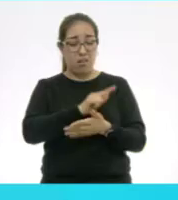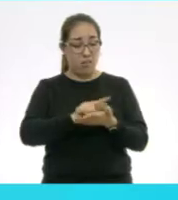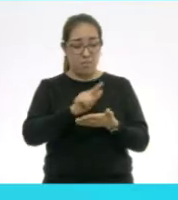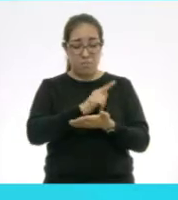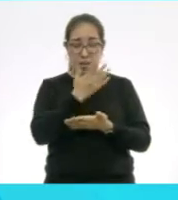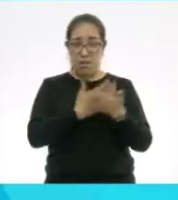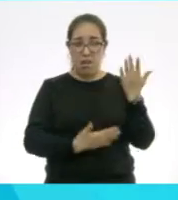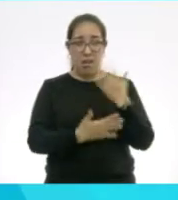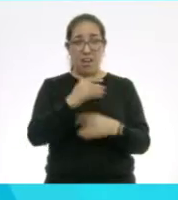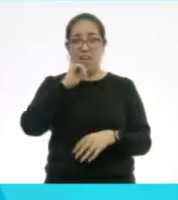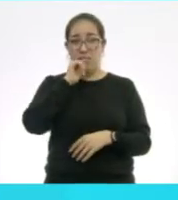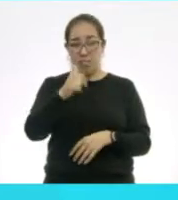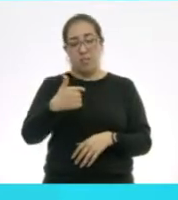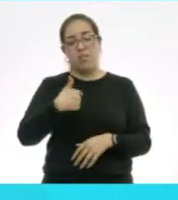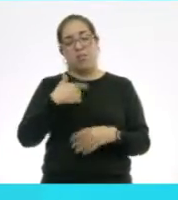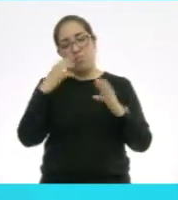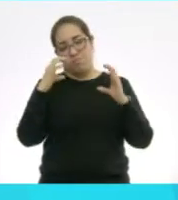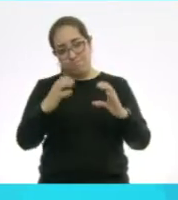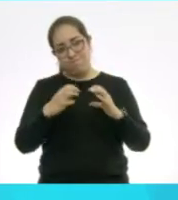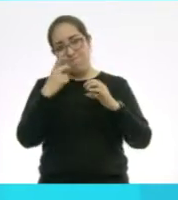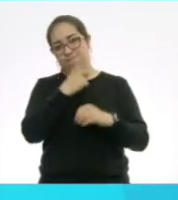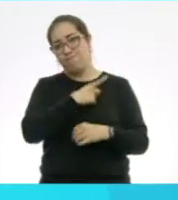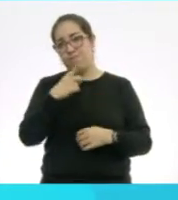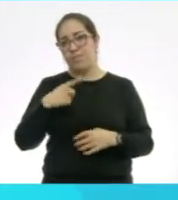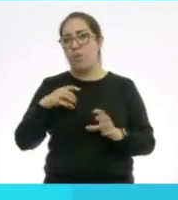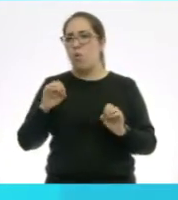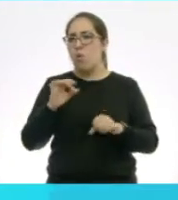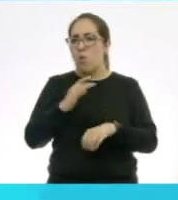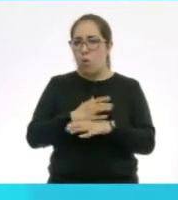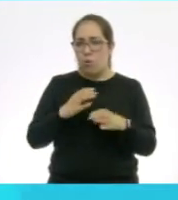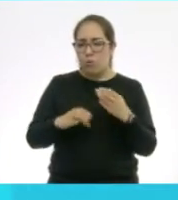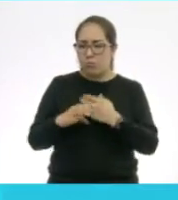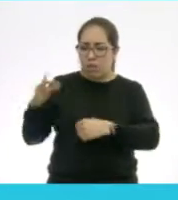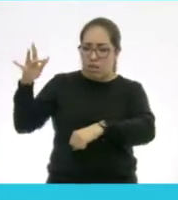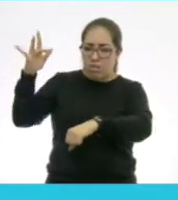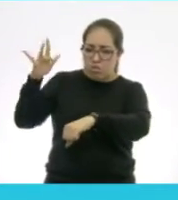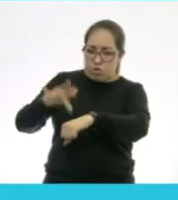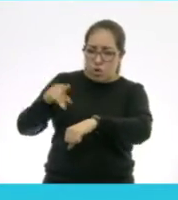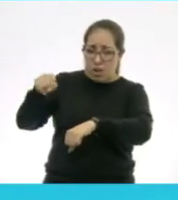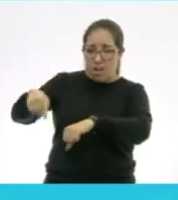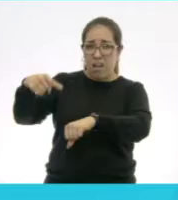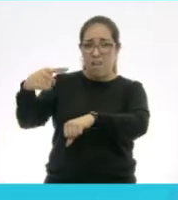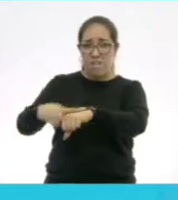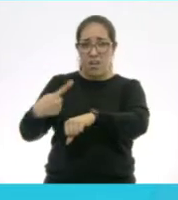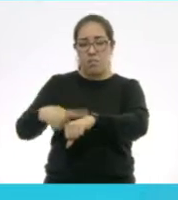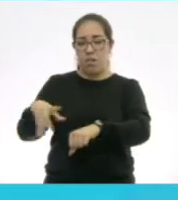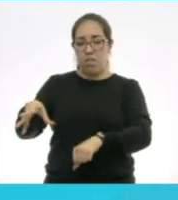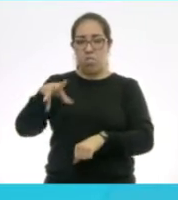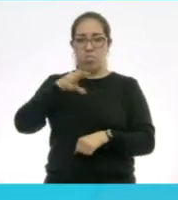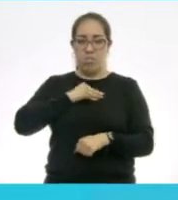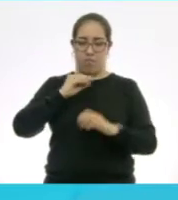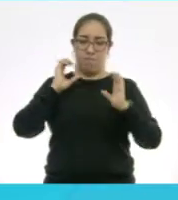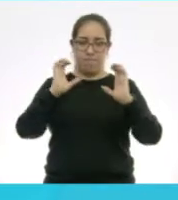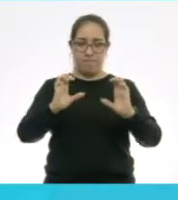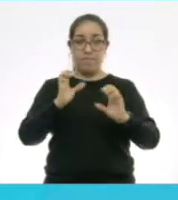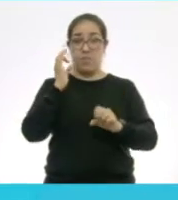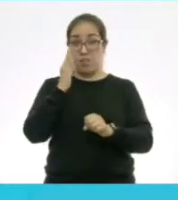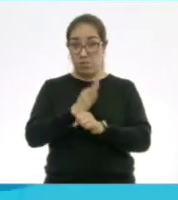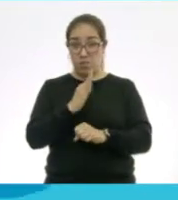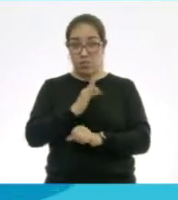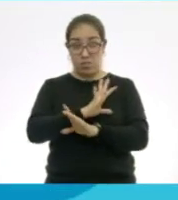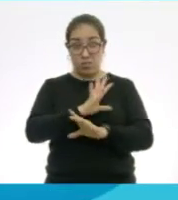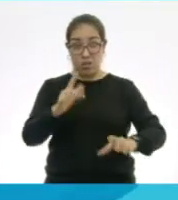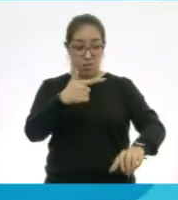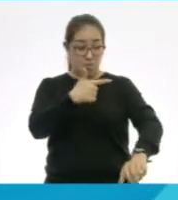infectarme. Recordemos también que si tocamos superficies contaminadas, también tenemos el riesgo de contagiarnos. En la actualidad, no hay un tratamiento